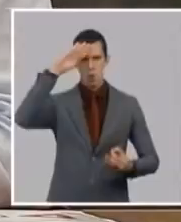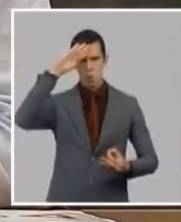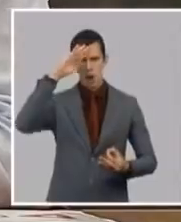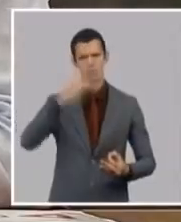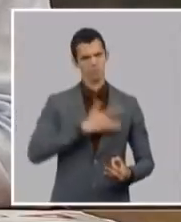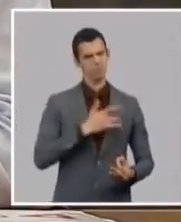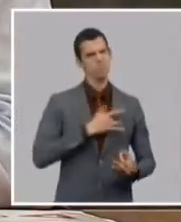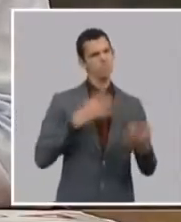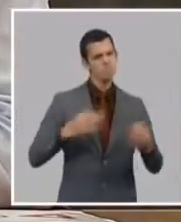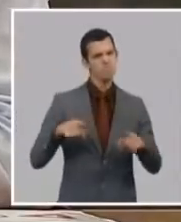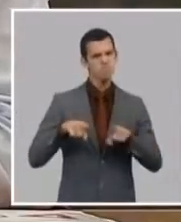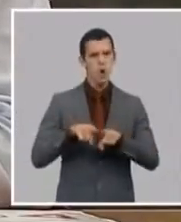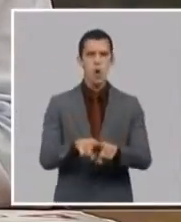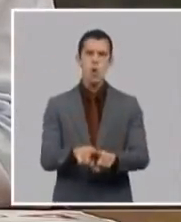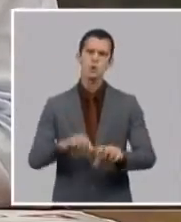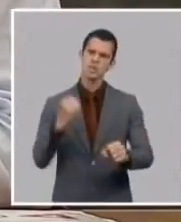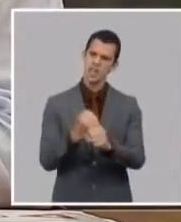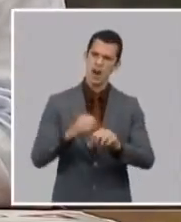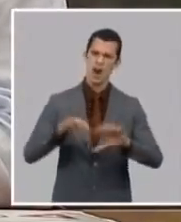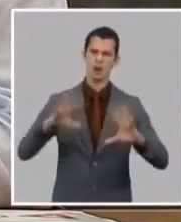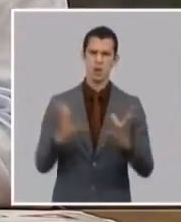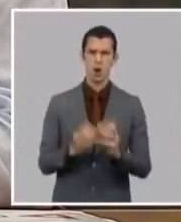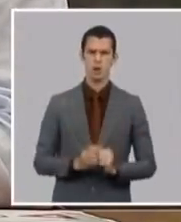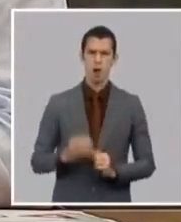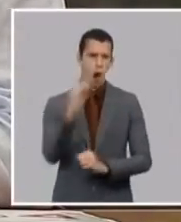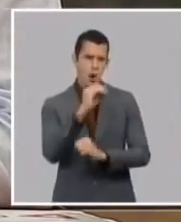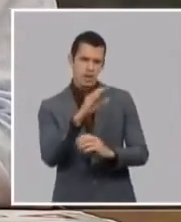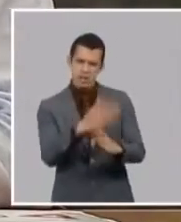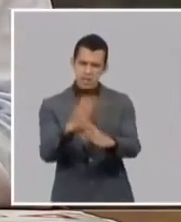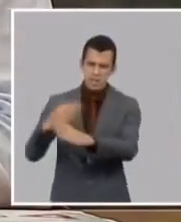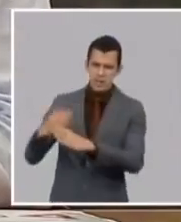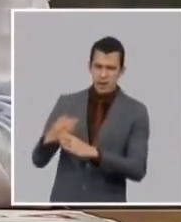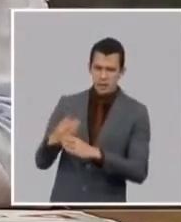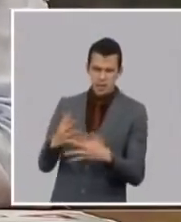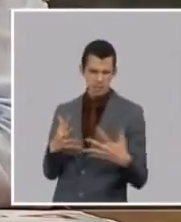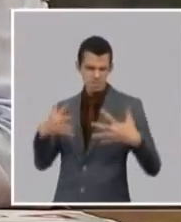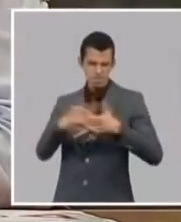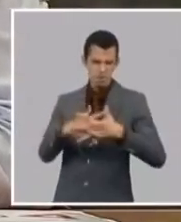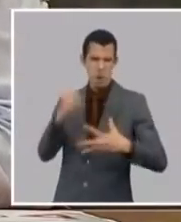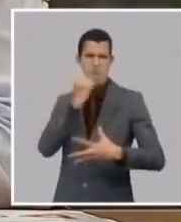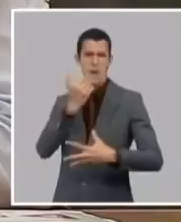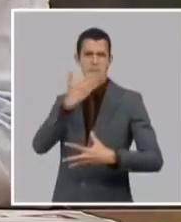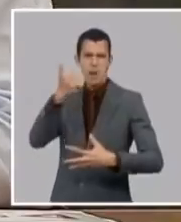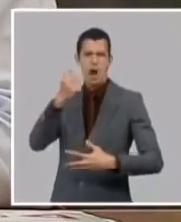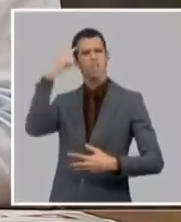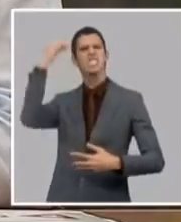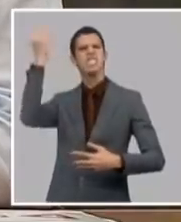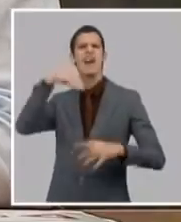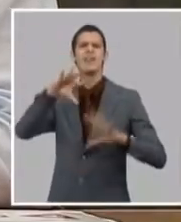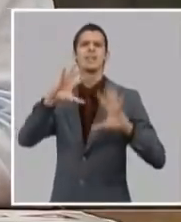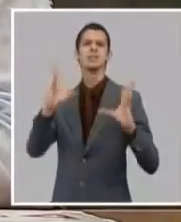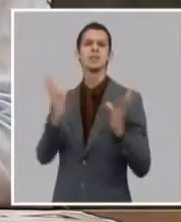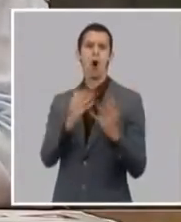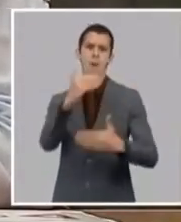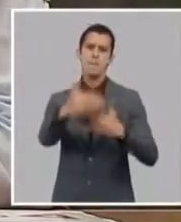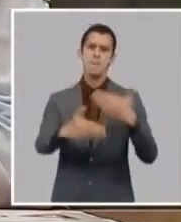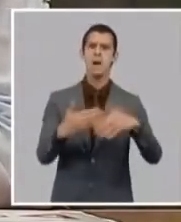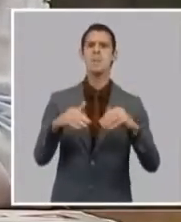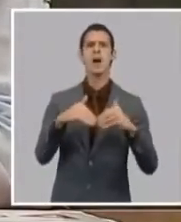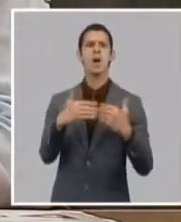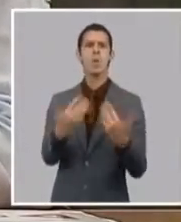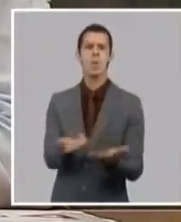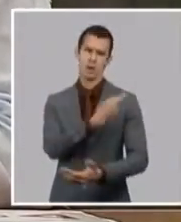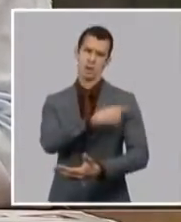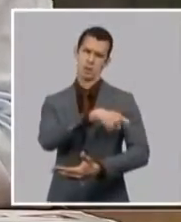unidad de todas las instituciones con nuestra población desarrollando esa resistencia creativa que nos da